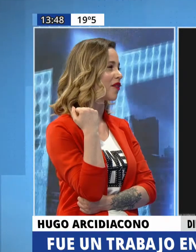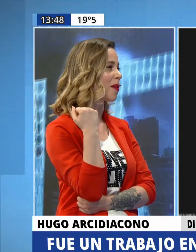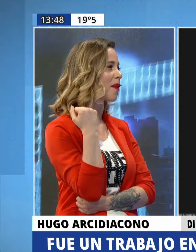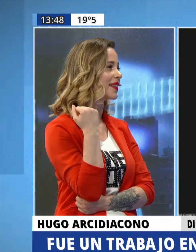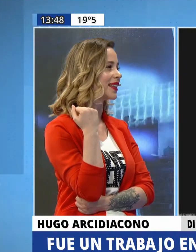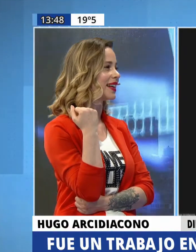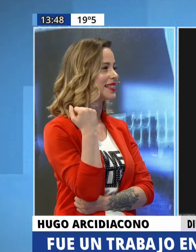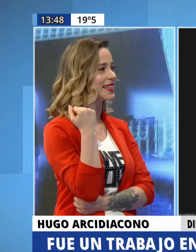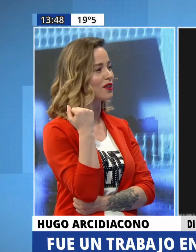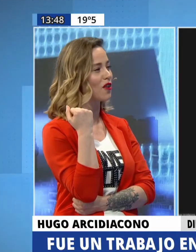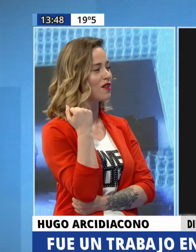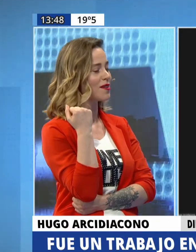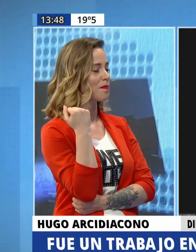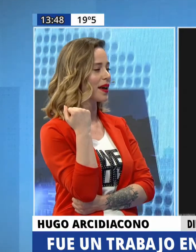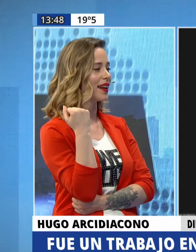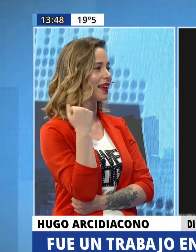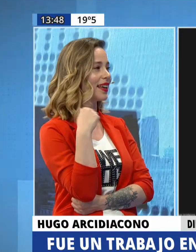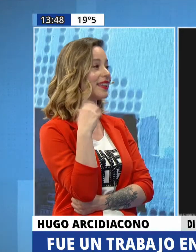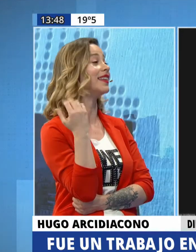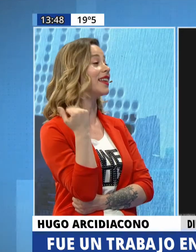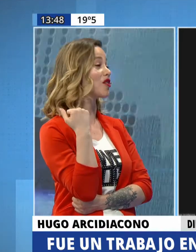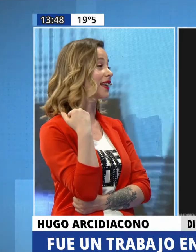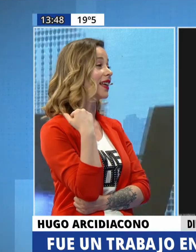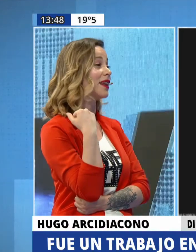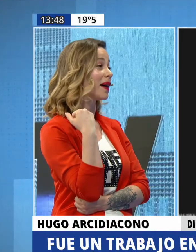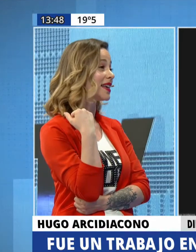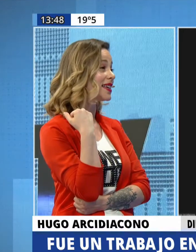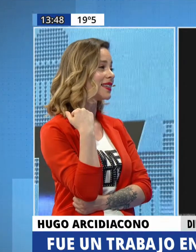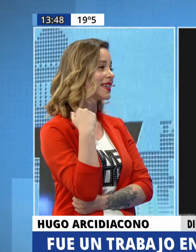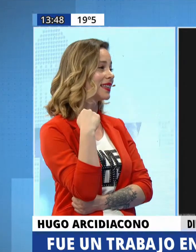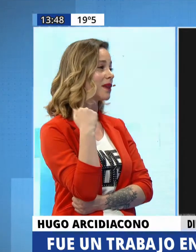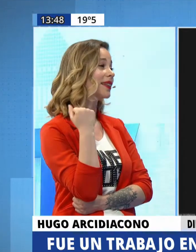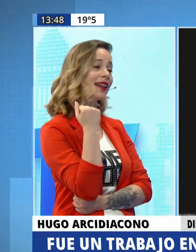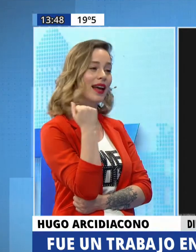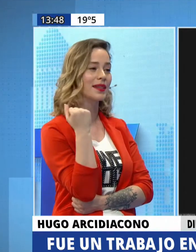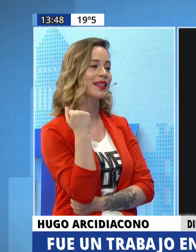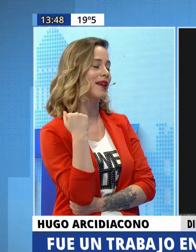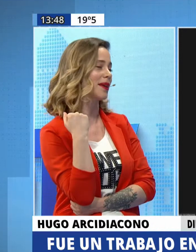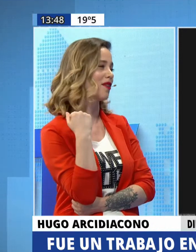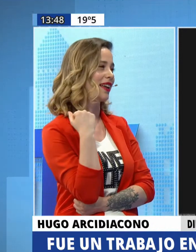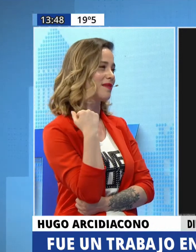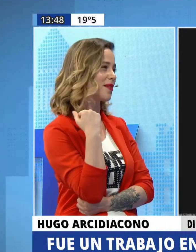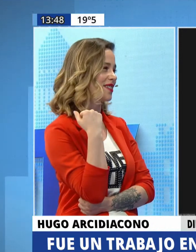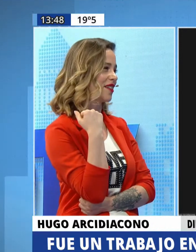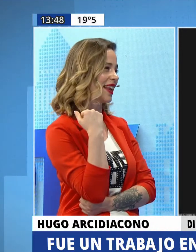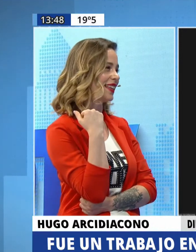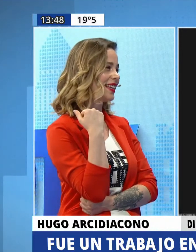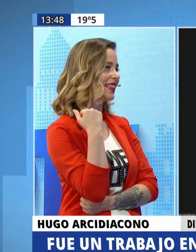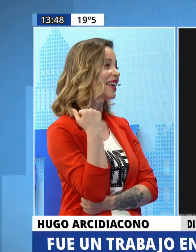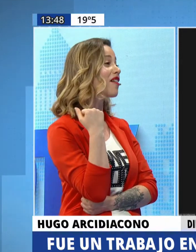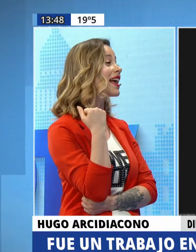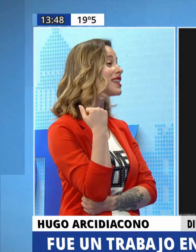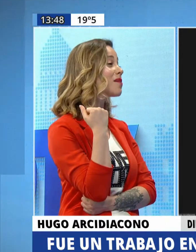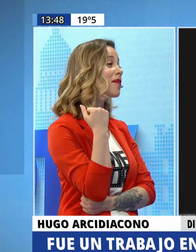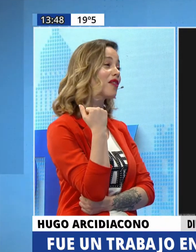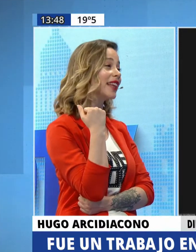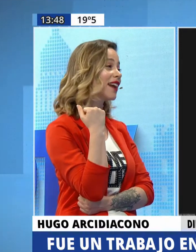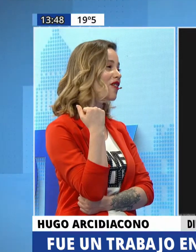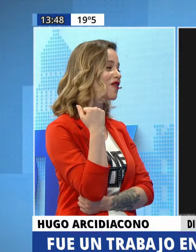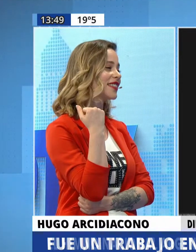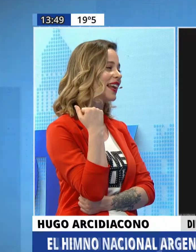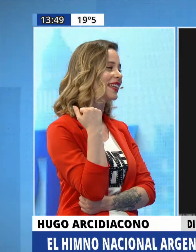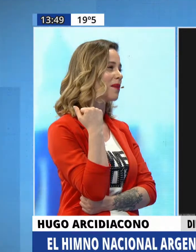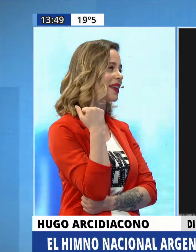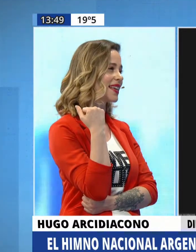todos los que formamos parte del recinto ver distintas orquestas del país interpretar nada más y nada menos que el himno nacional te quiero agradecer por